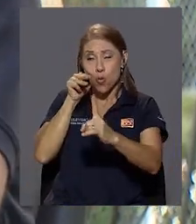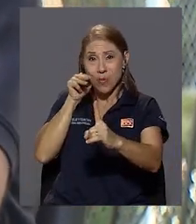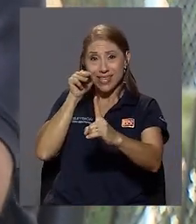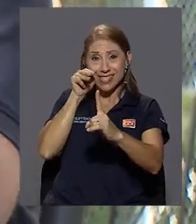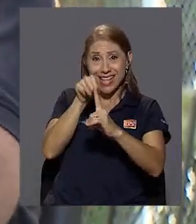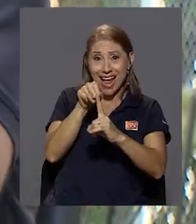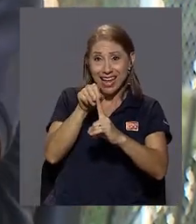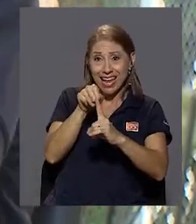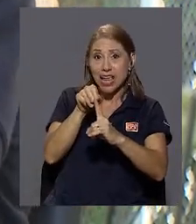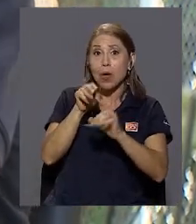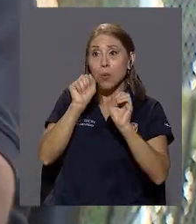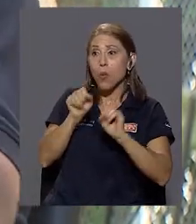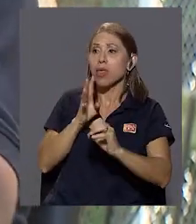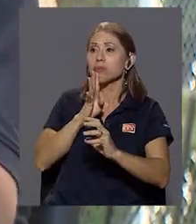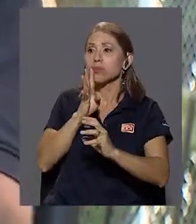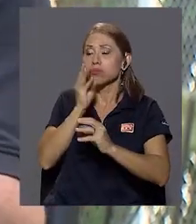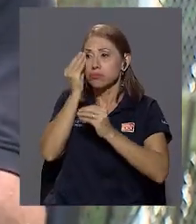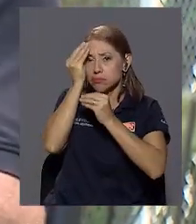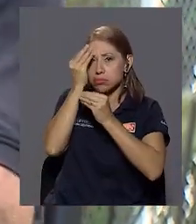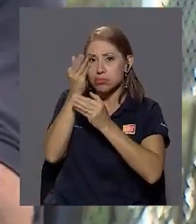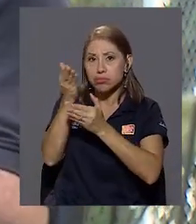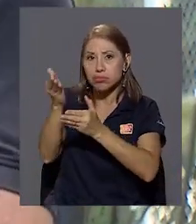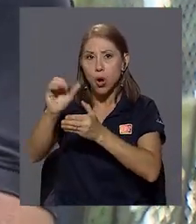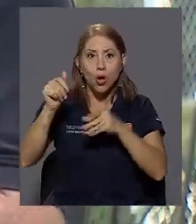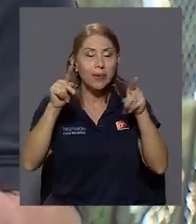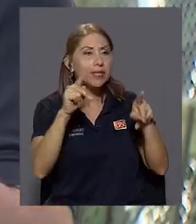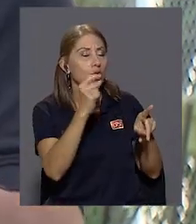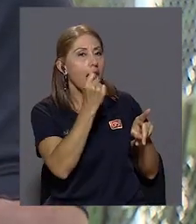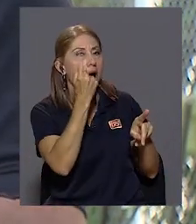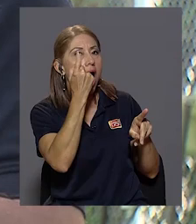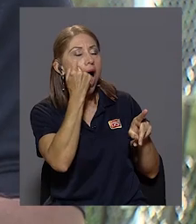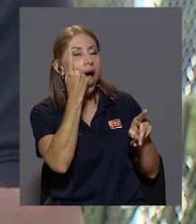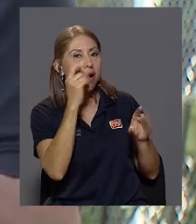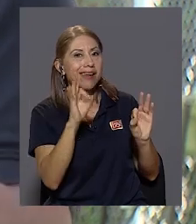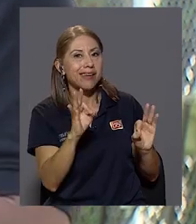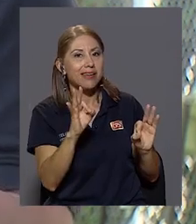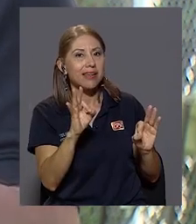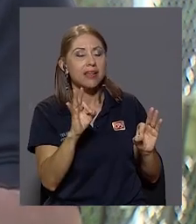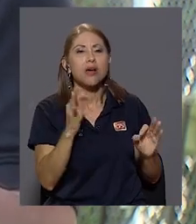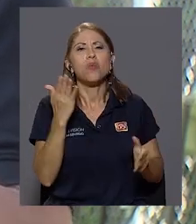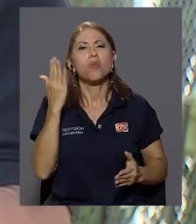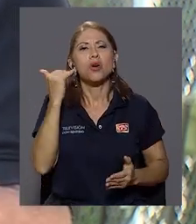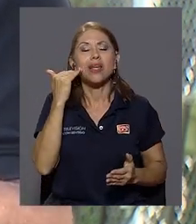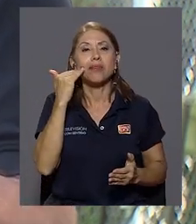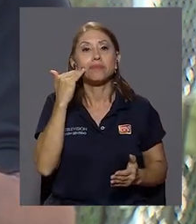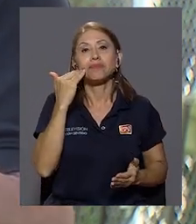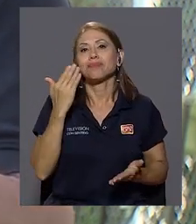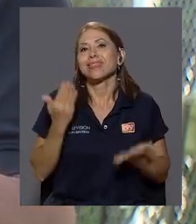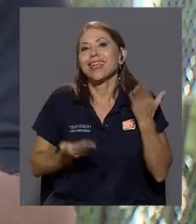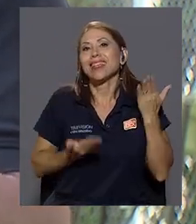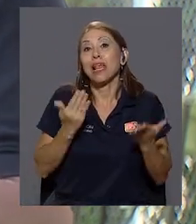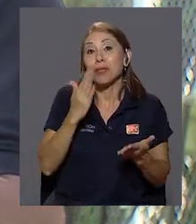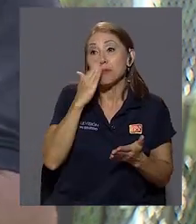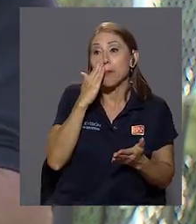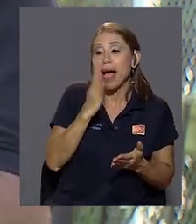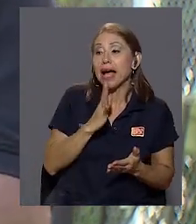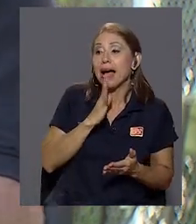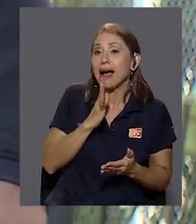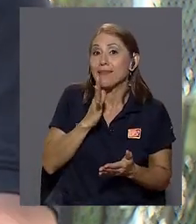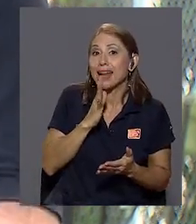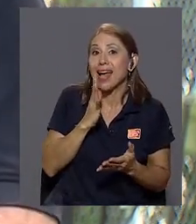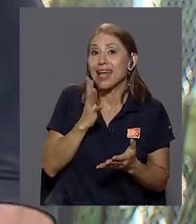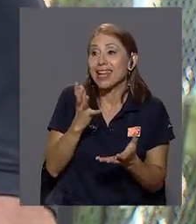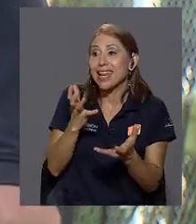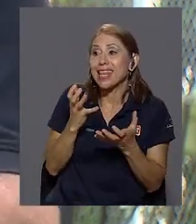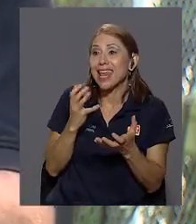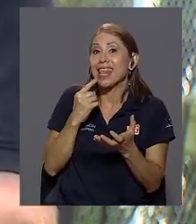transmitir un mensaje y que el otro me esté comprendiendo realmente qué estoy queriendo transmitir yo. qué? Porque tal vez mamá está queriendo